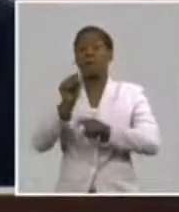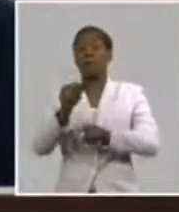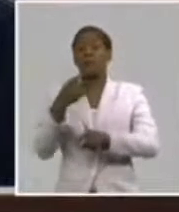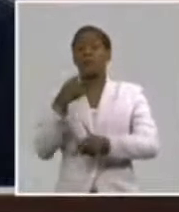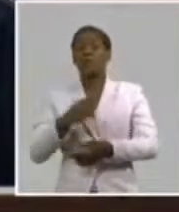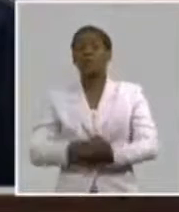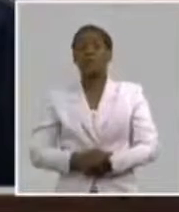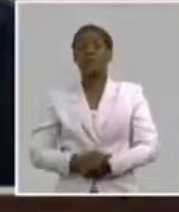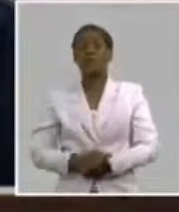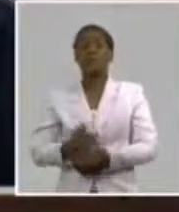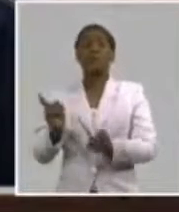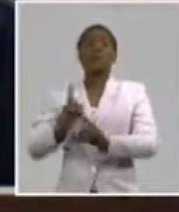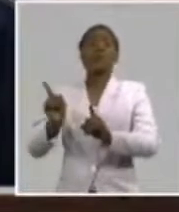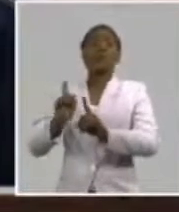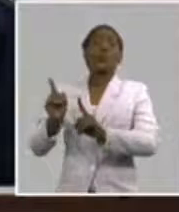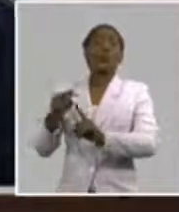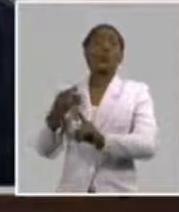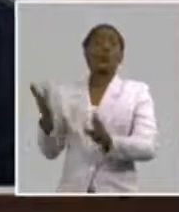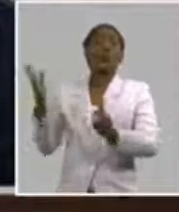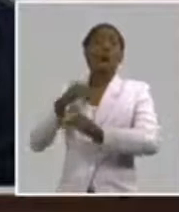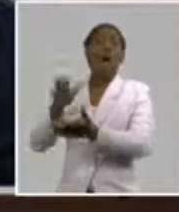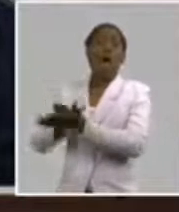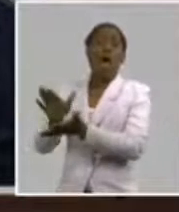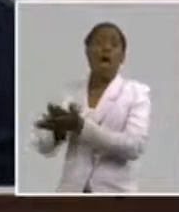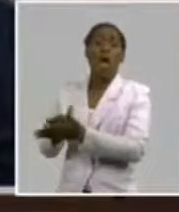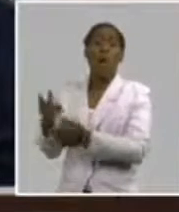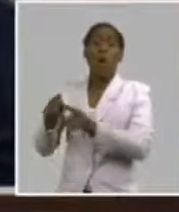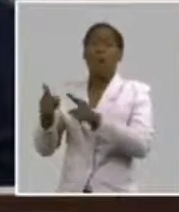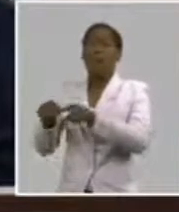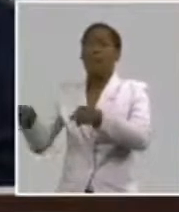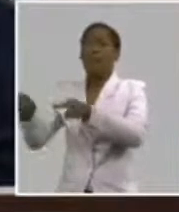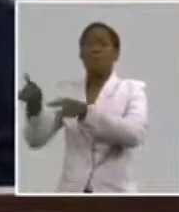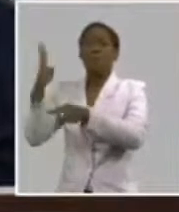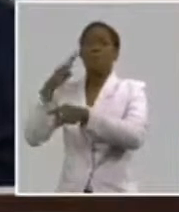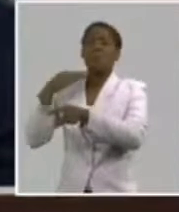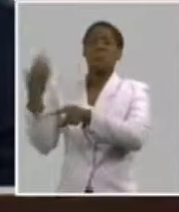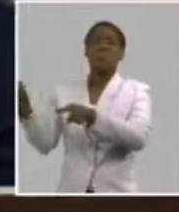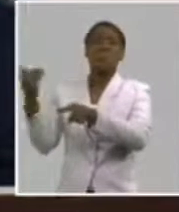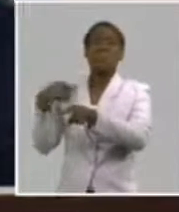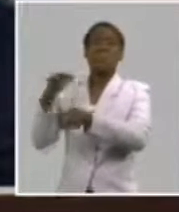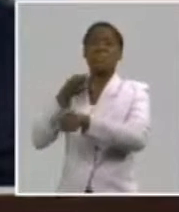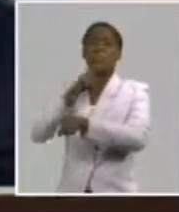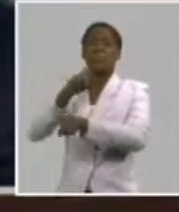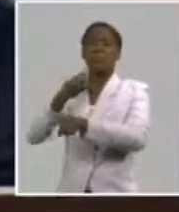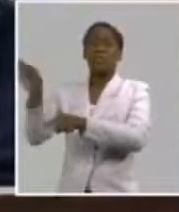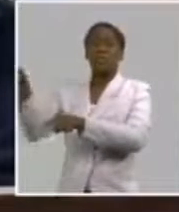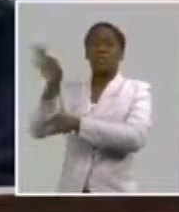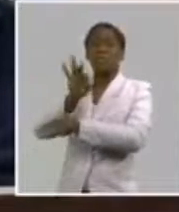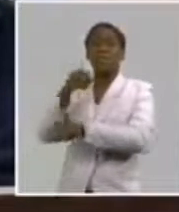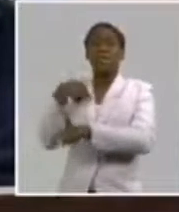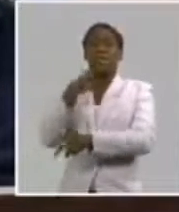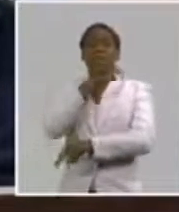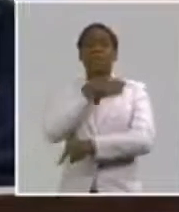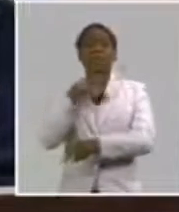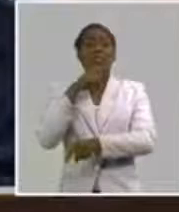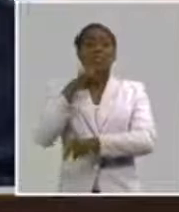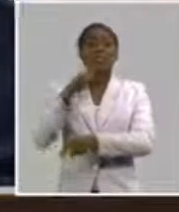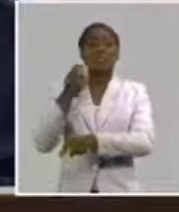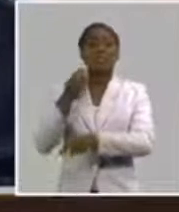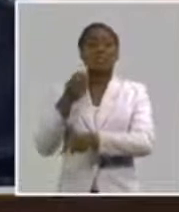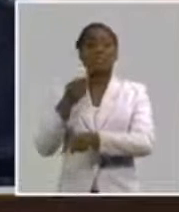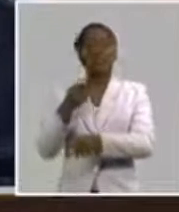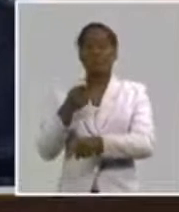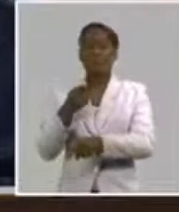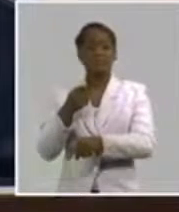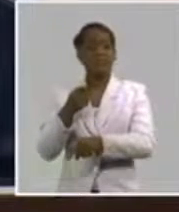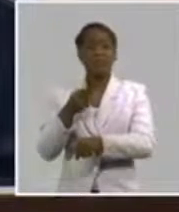reservas porque no has sabido prepararlas, no has cumplido bien como cuadro. Porque una de las principales responsabilidades del cuadro. Los cuadros que no entiendan eso, no van a